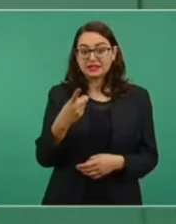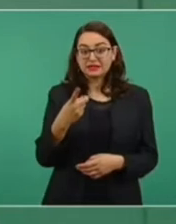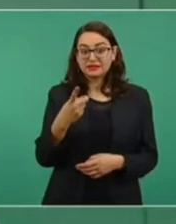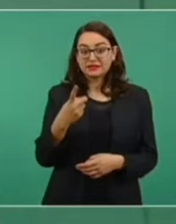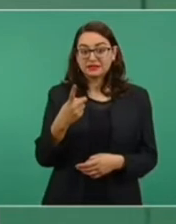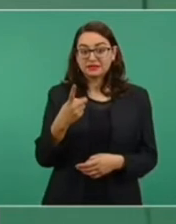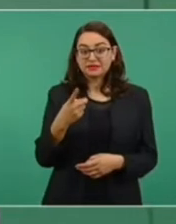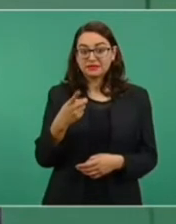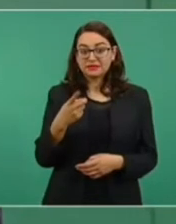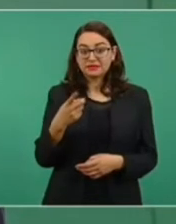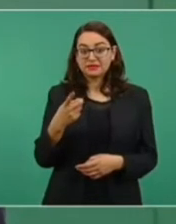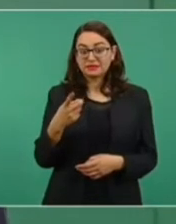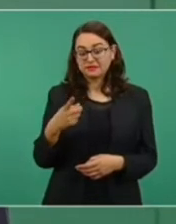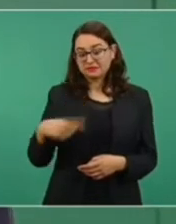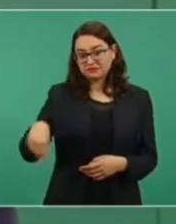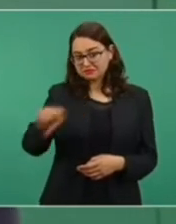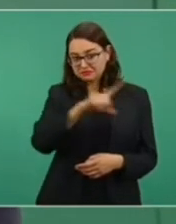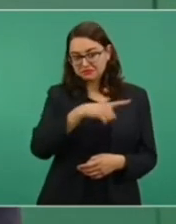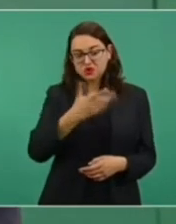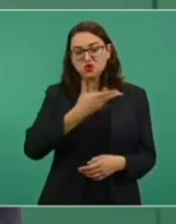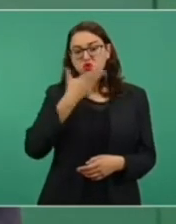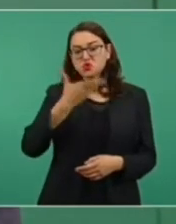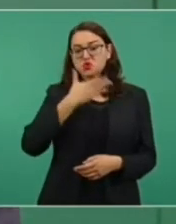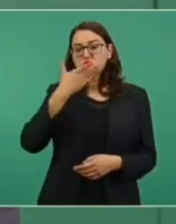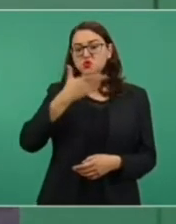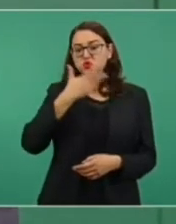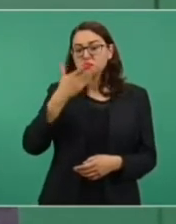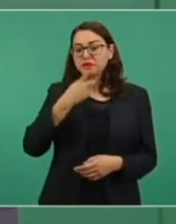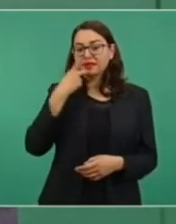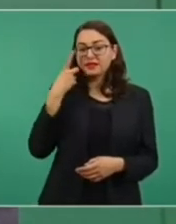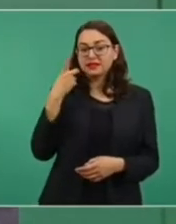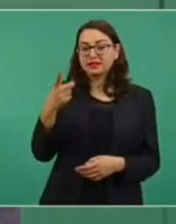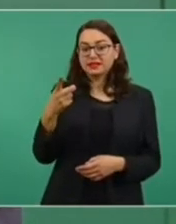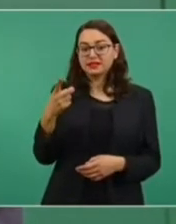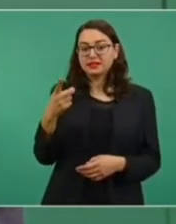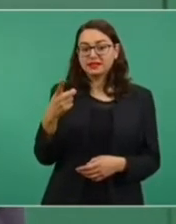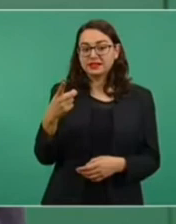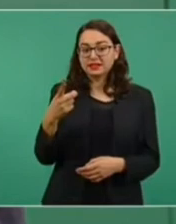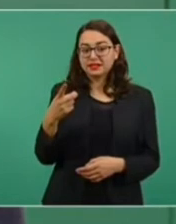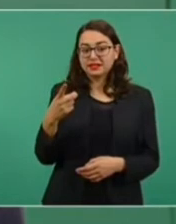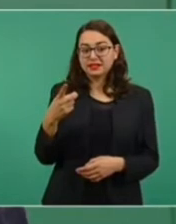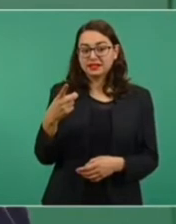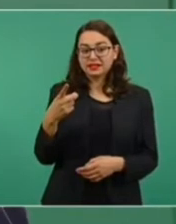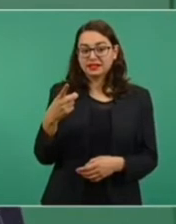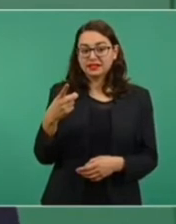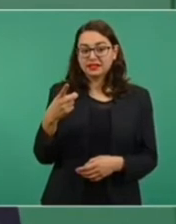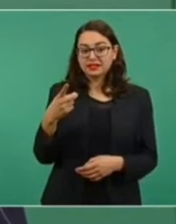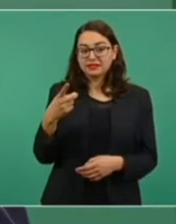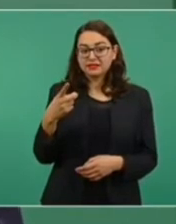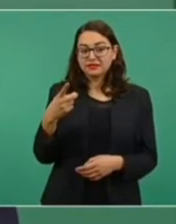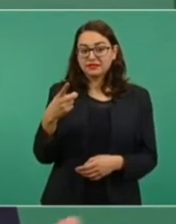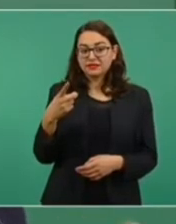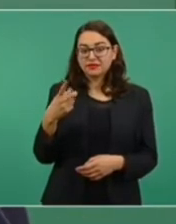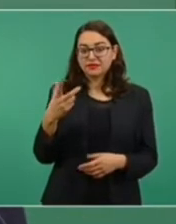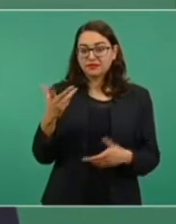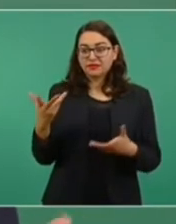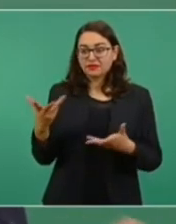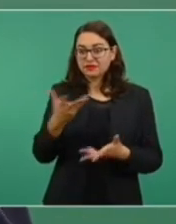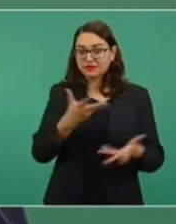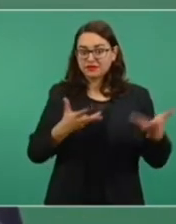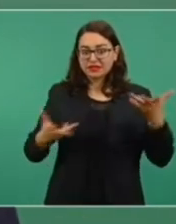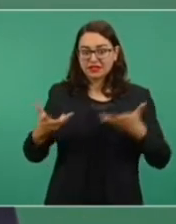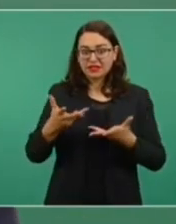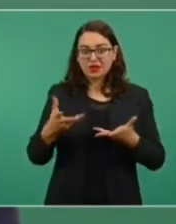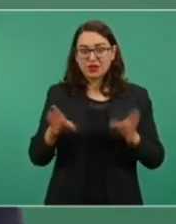Los picheres que ya no saben qué